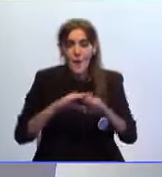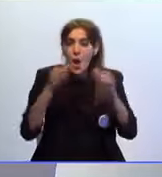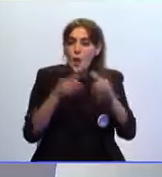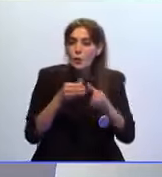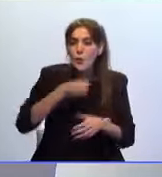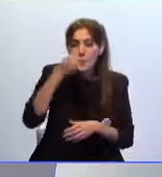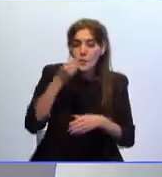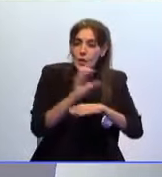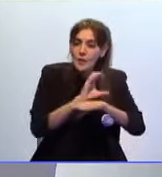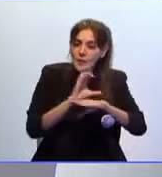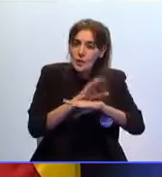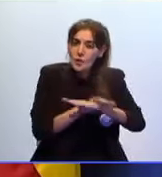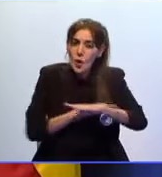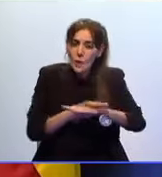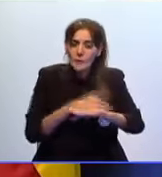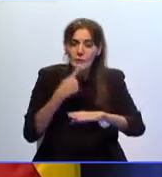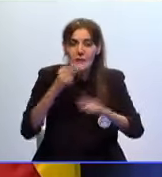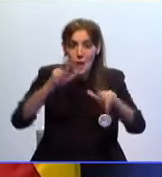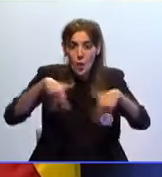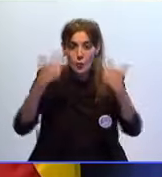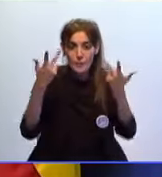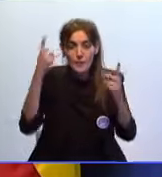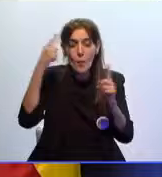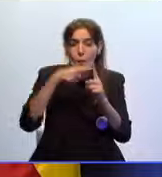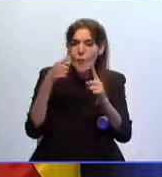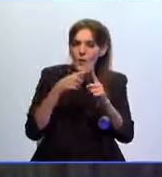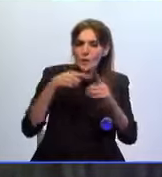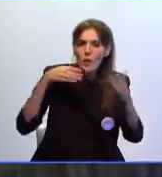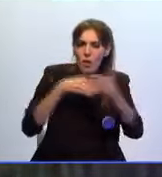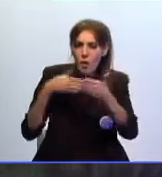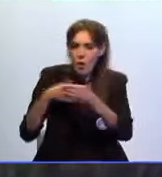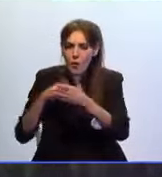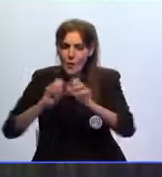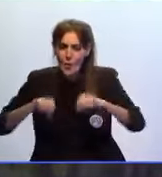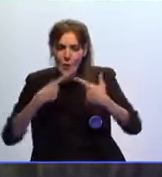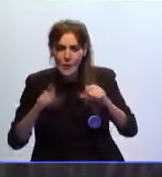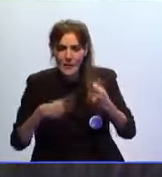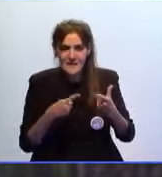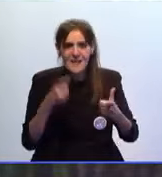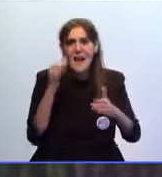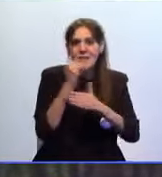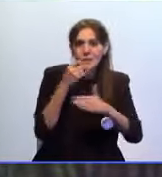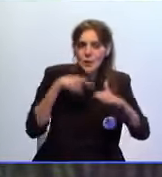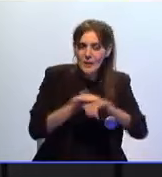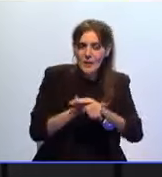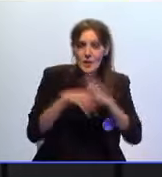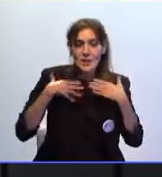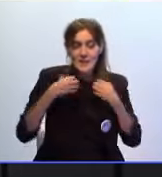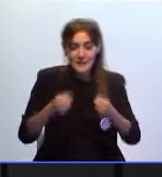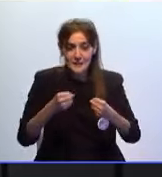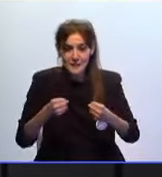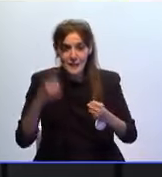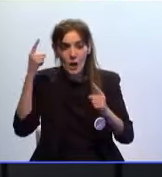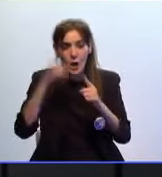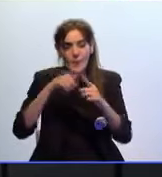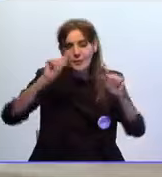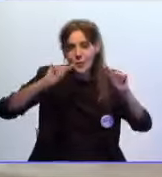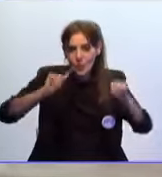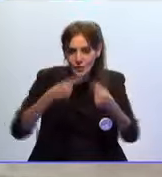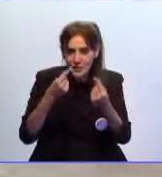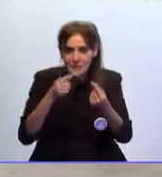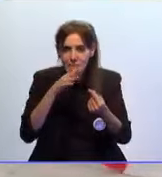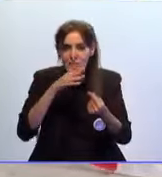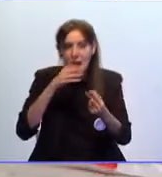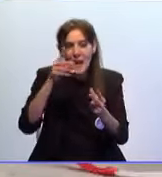que el consejo de ministros haya dado luz verde a nuevos límites de gasto al Instituto de Gestión Sanitaria para la contratación